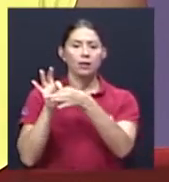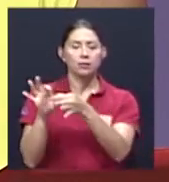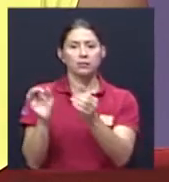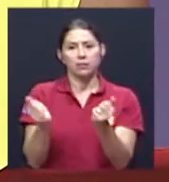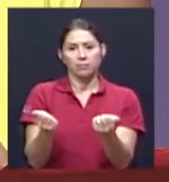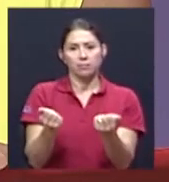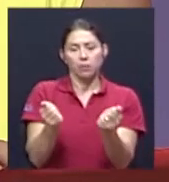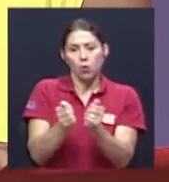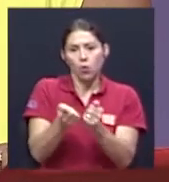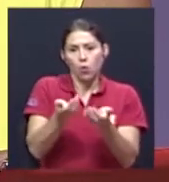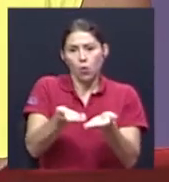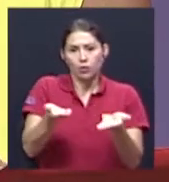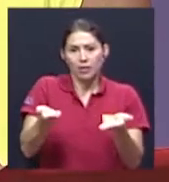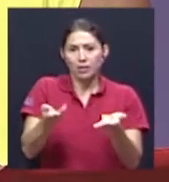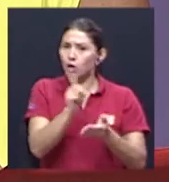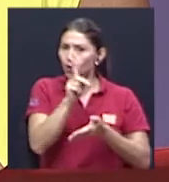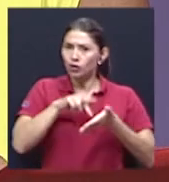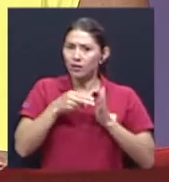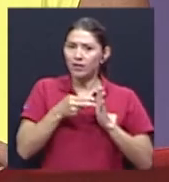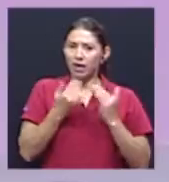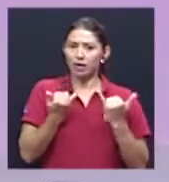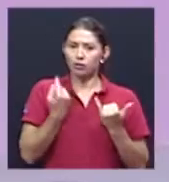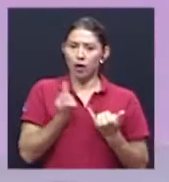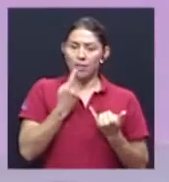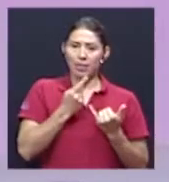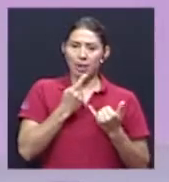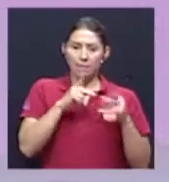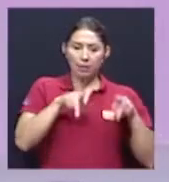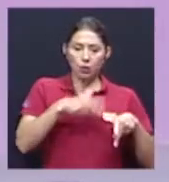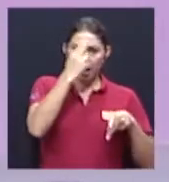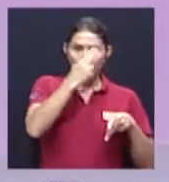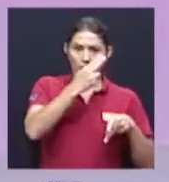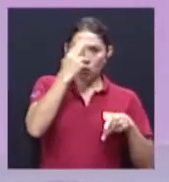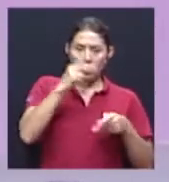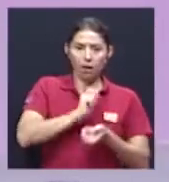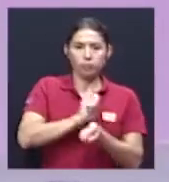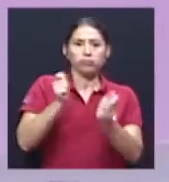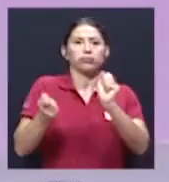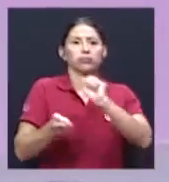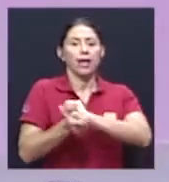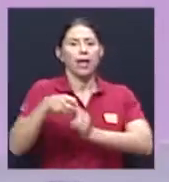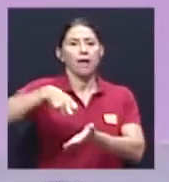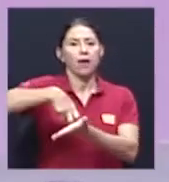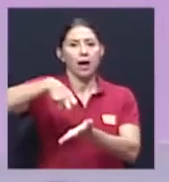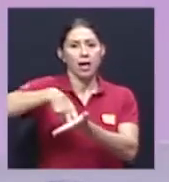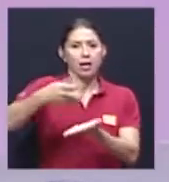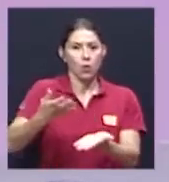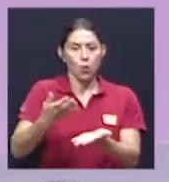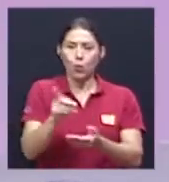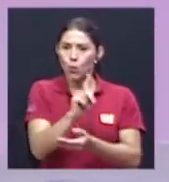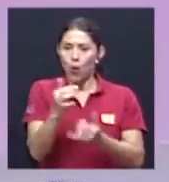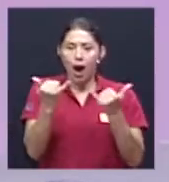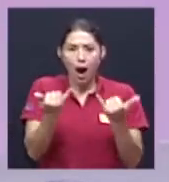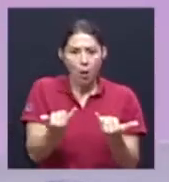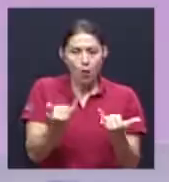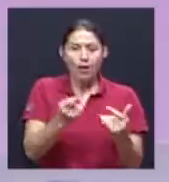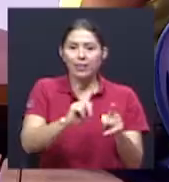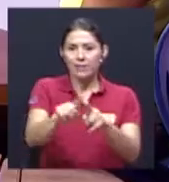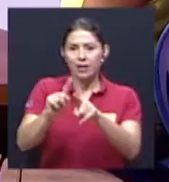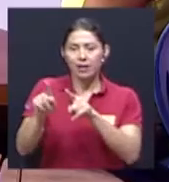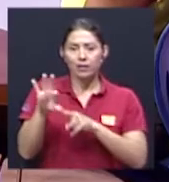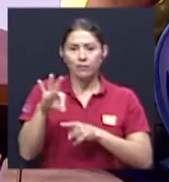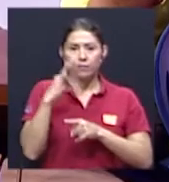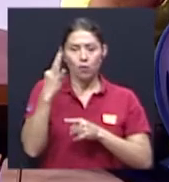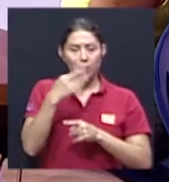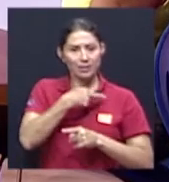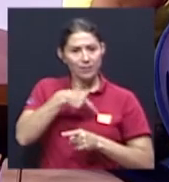únicamente el paso del católico a evangélico, sino ahora es a otras formas de ser religioso. Y